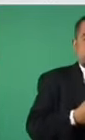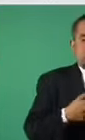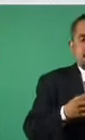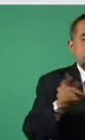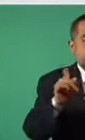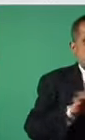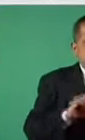mensual.